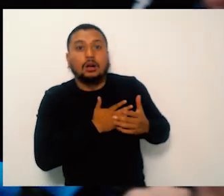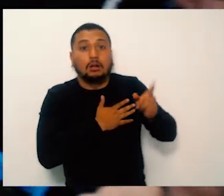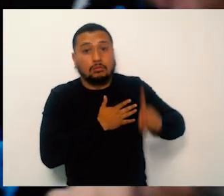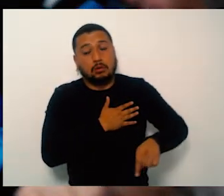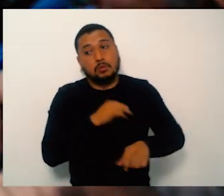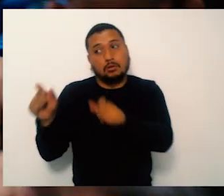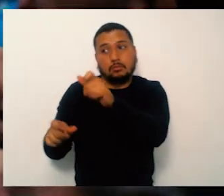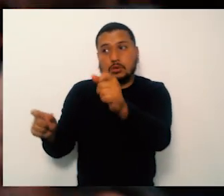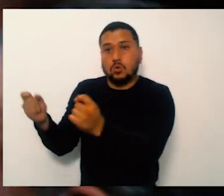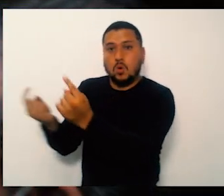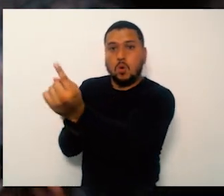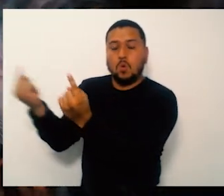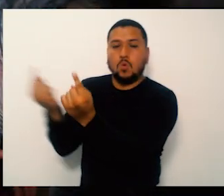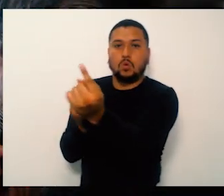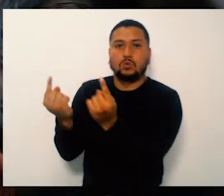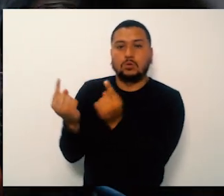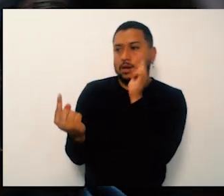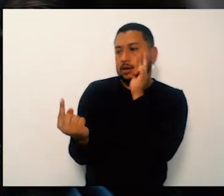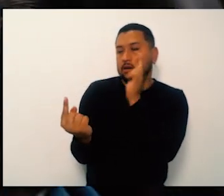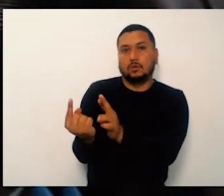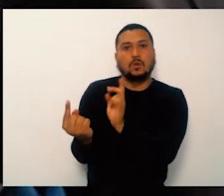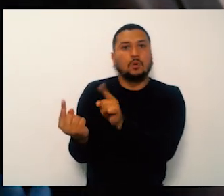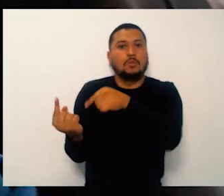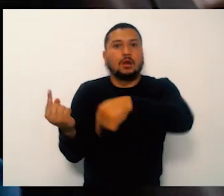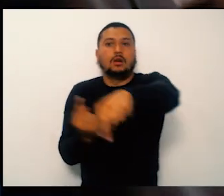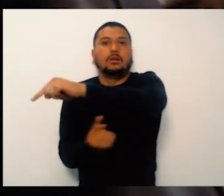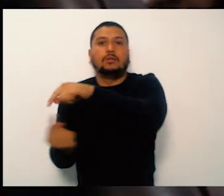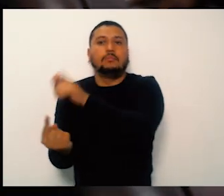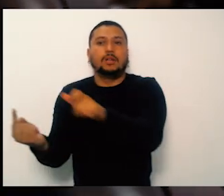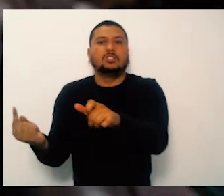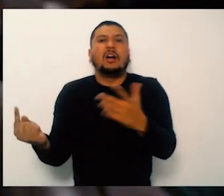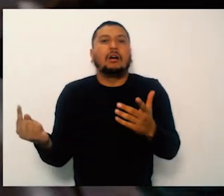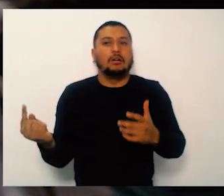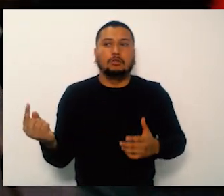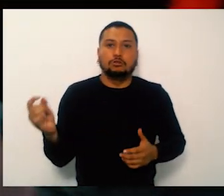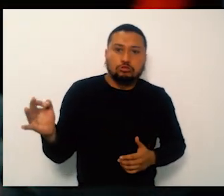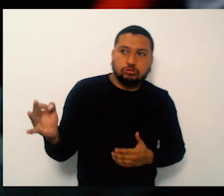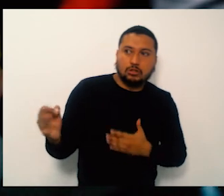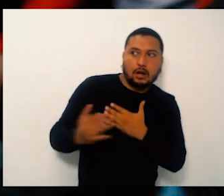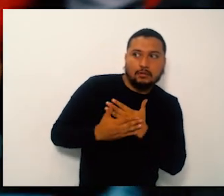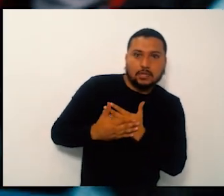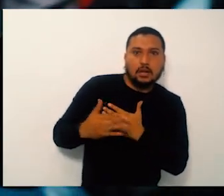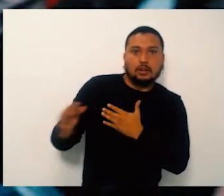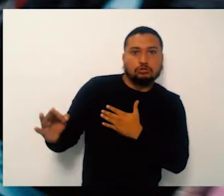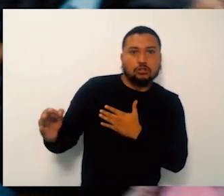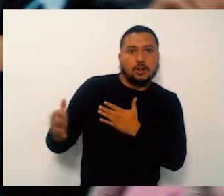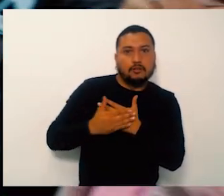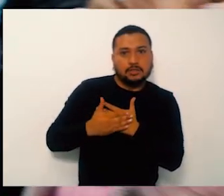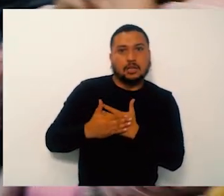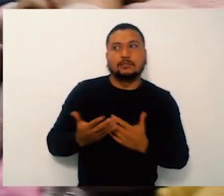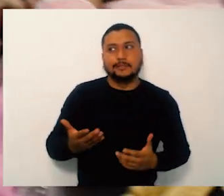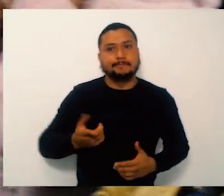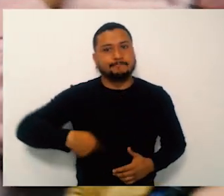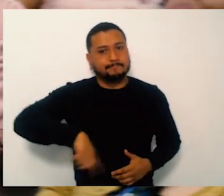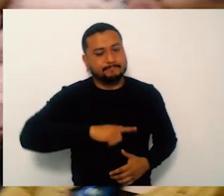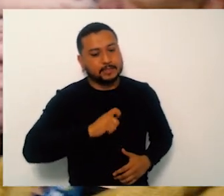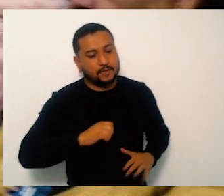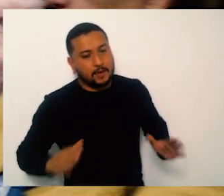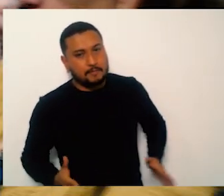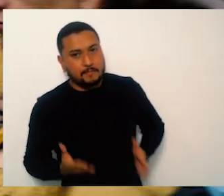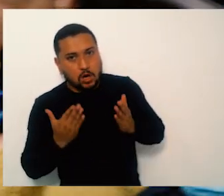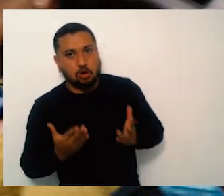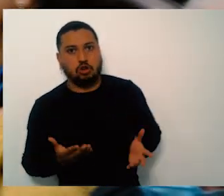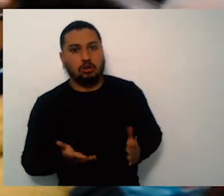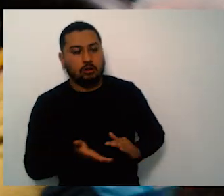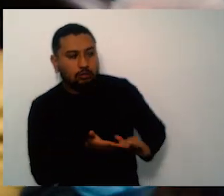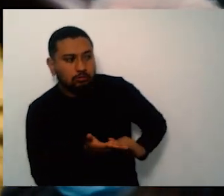de verdad que he visto tantos avances pero he visto que no hemos quedado. Es difícil llegar al